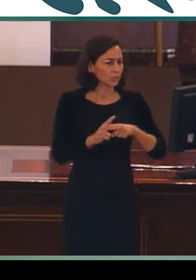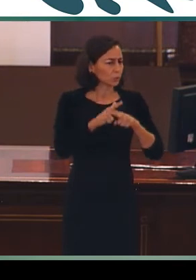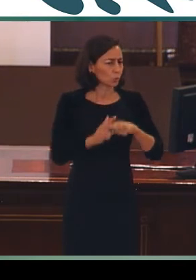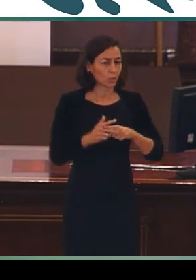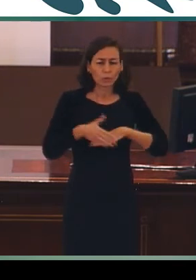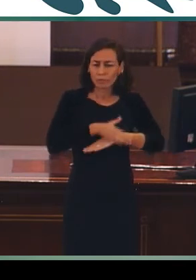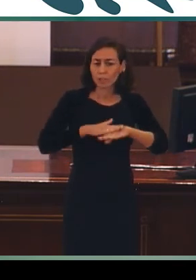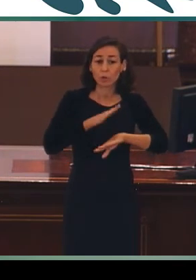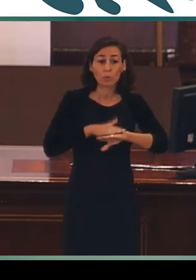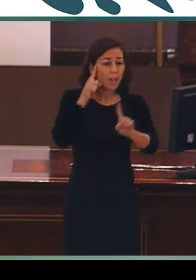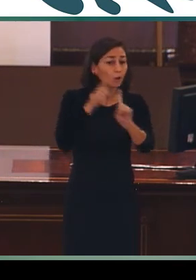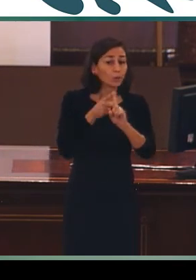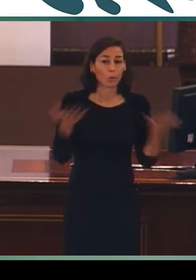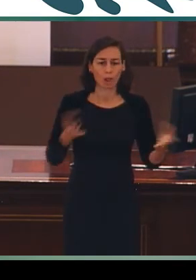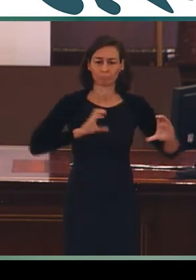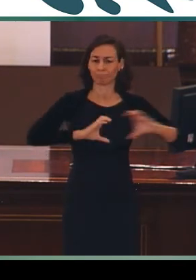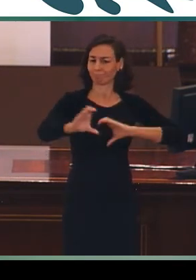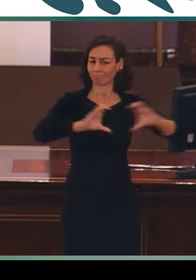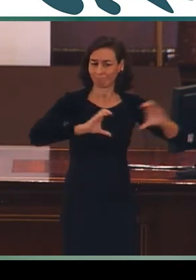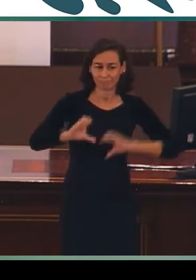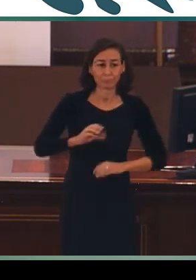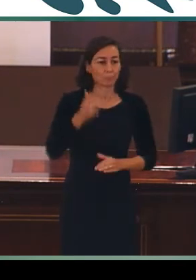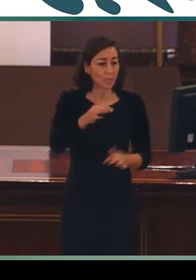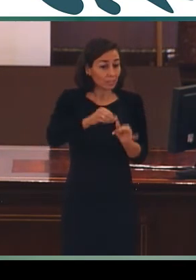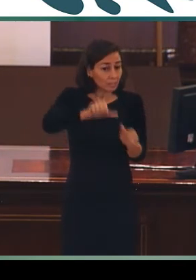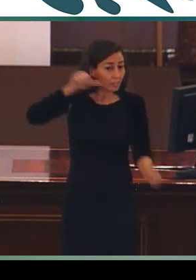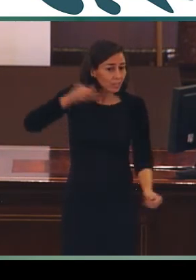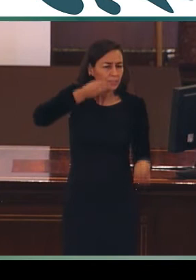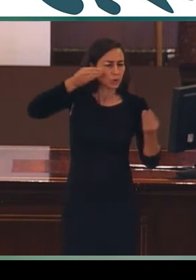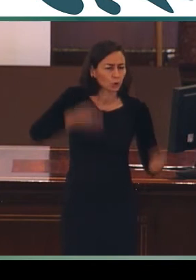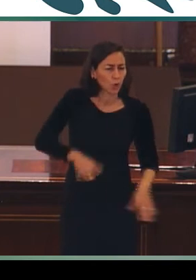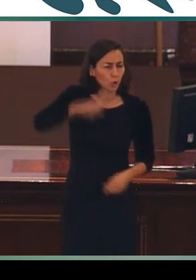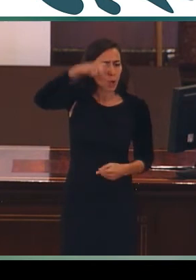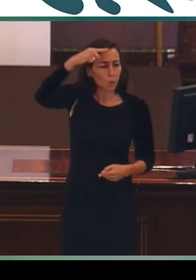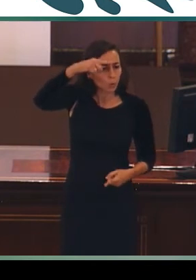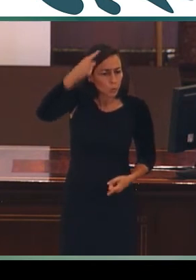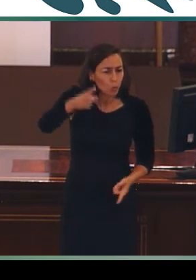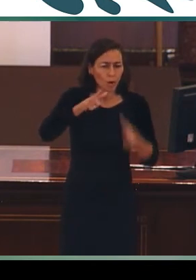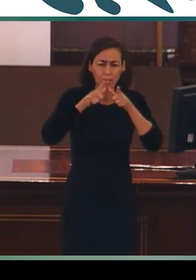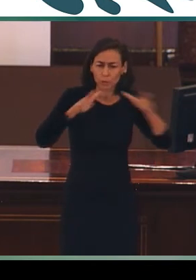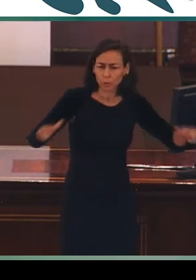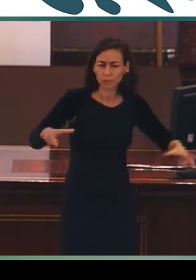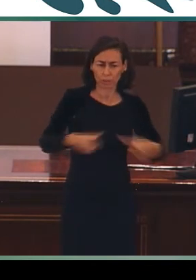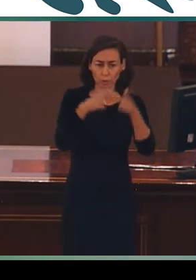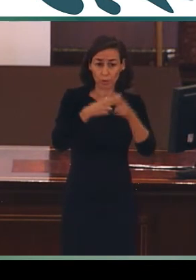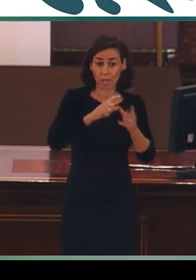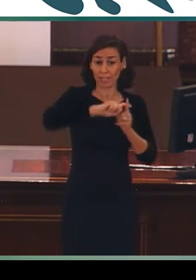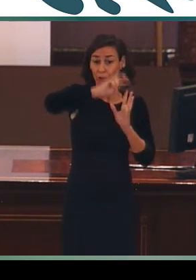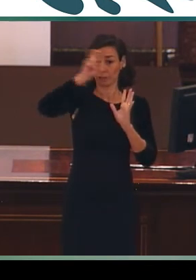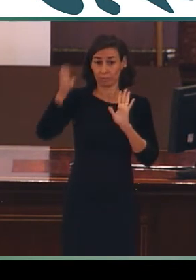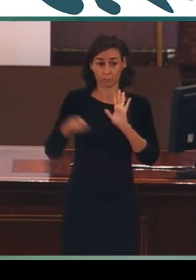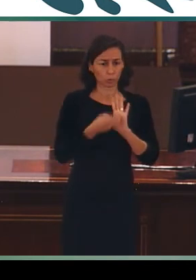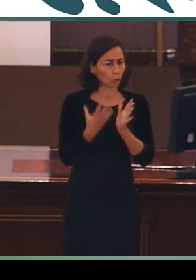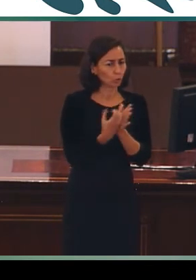comunicación, así como el estudio de los factores históricos, culturales, intralingüísticos y sociales que la rodean,